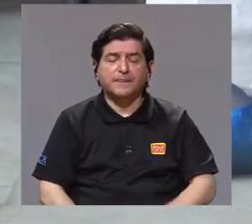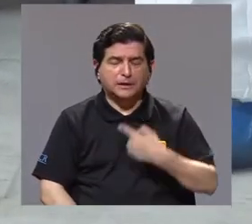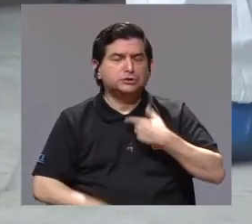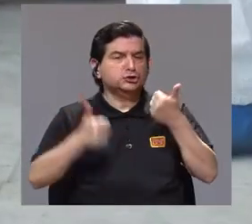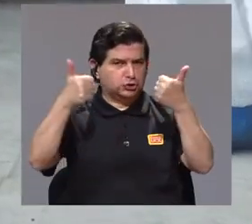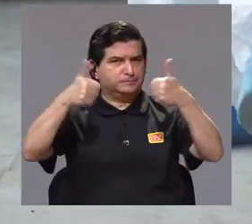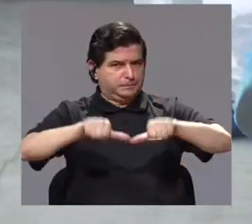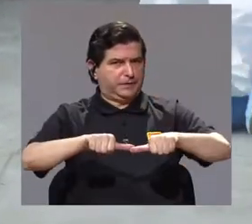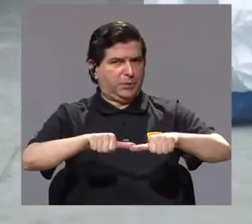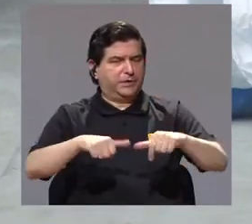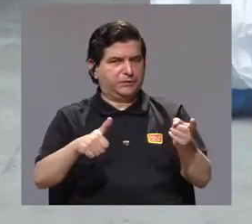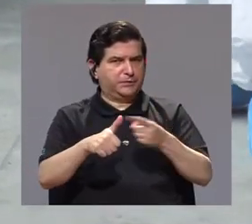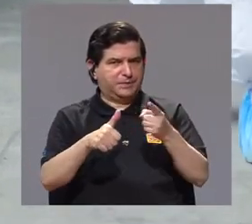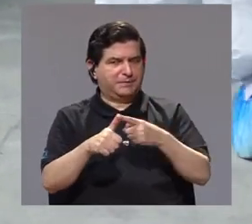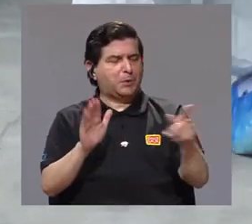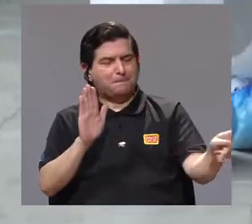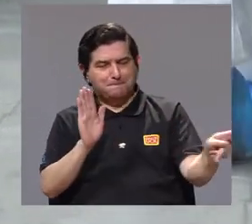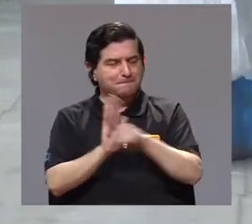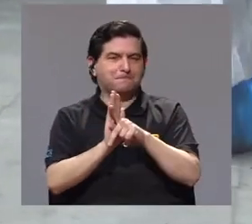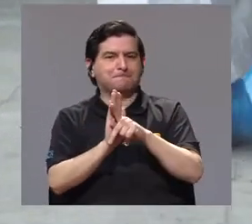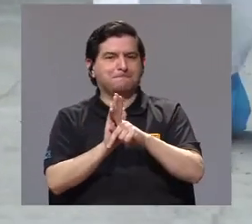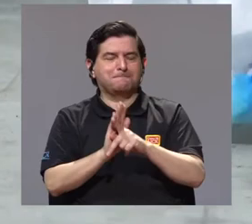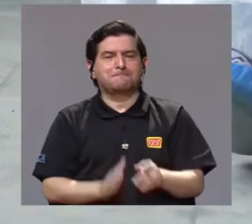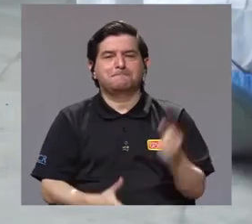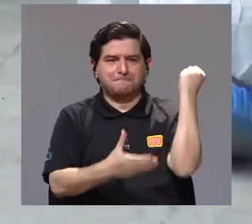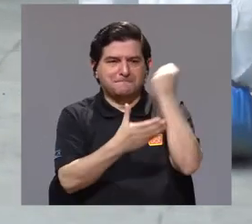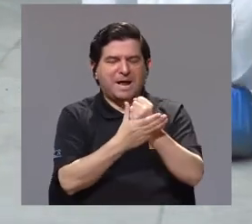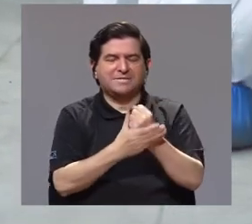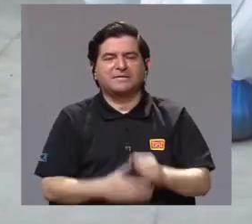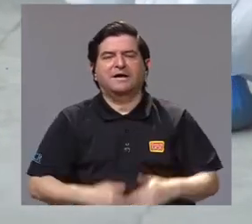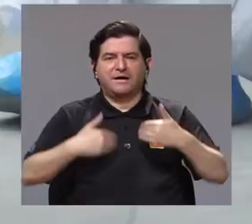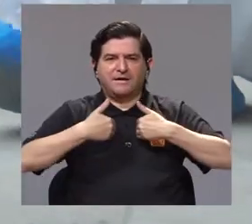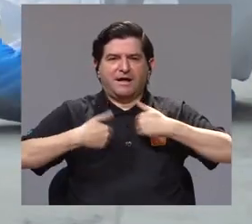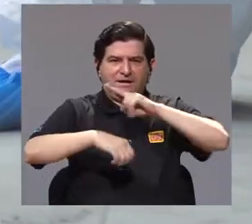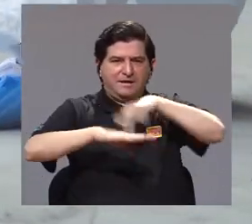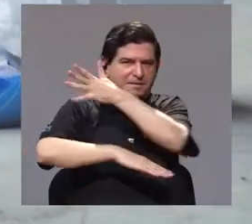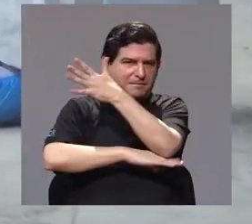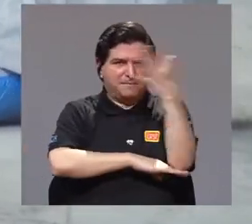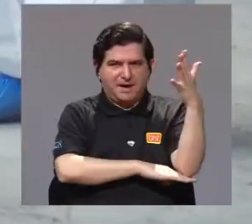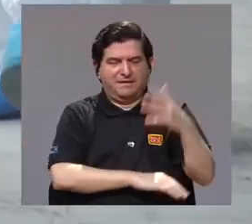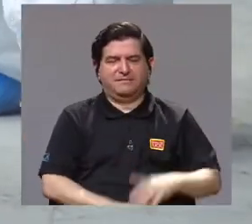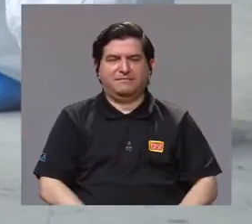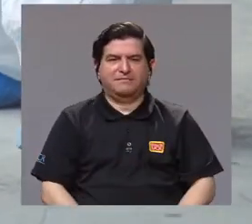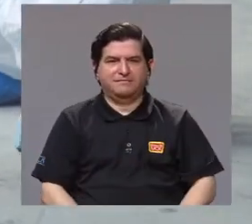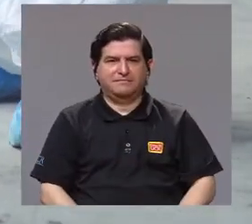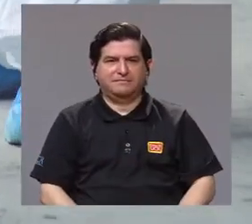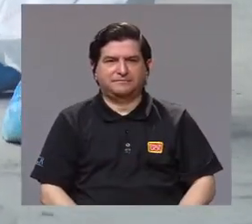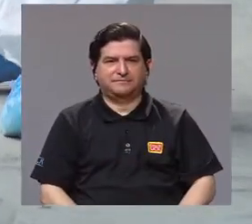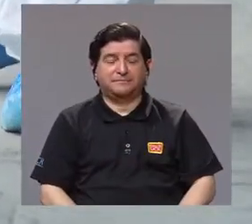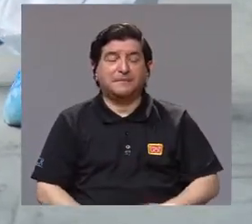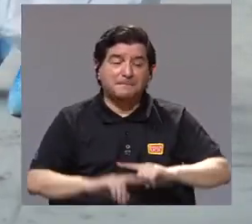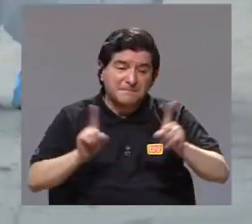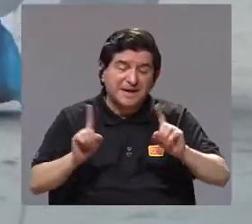Sí, concuerdo totalmente. Primero, es prohibido matar fauna silvestre, ¿verdad? Y sucede.